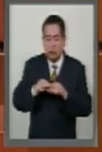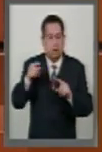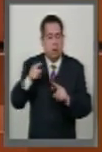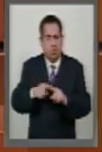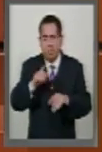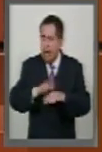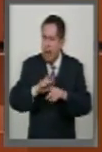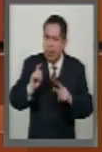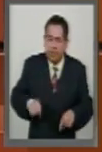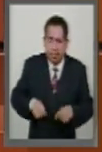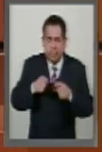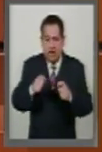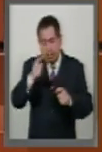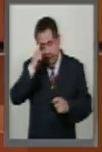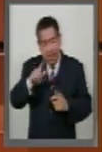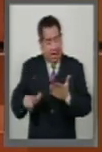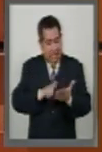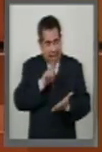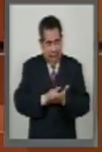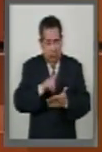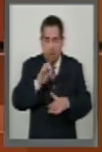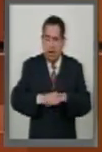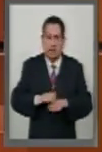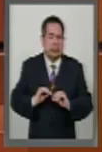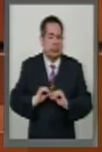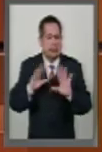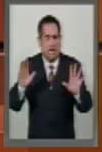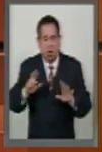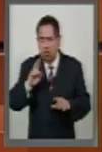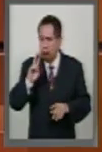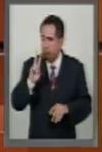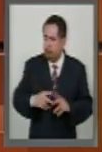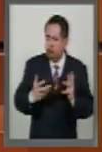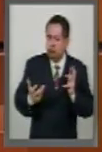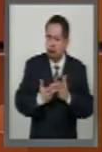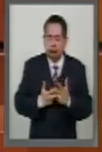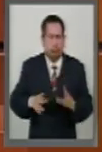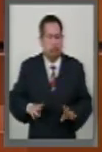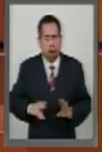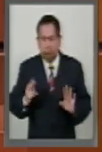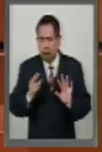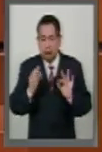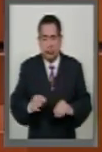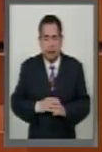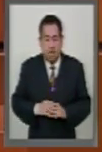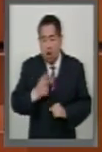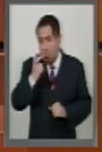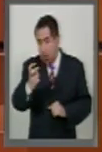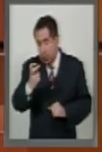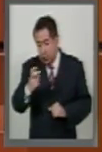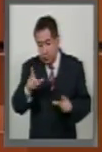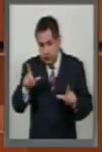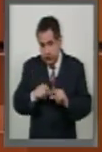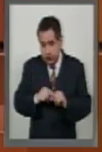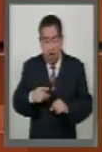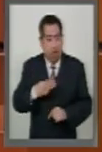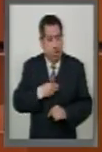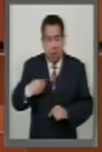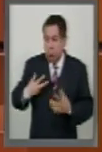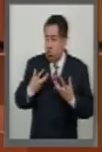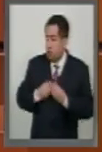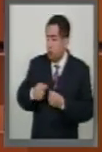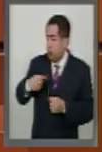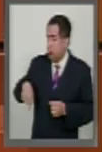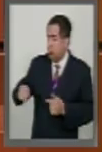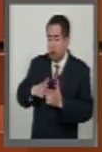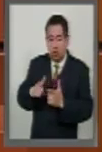garantizar que nuestra legislación responda a las necesidades actuales. En consecuencia, los integrantes del